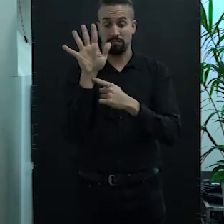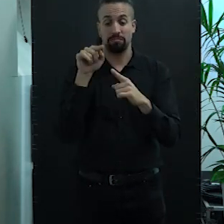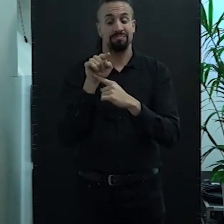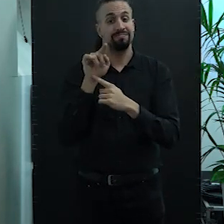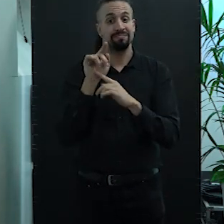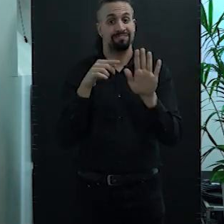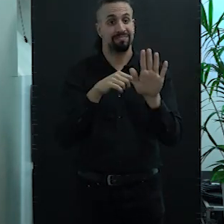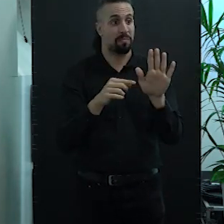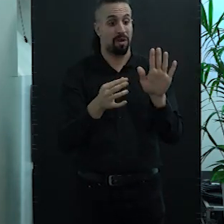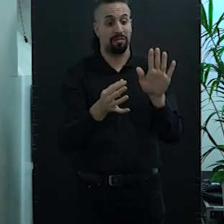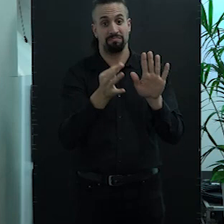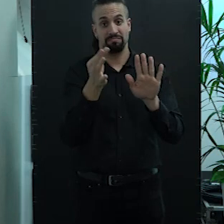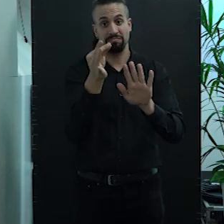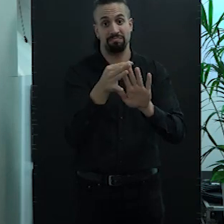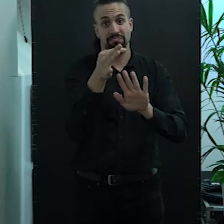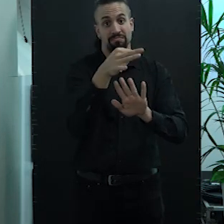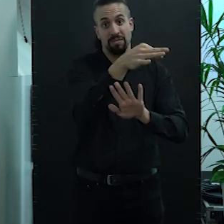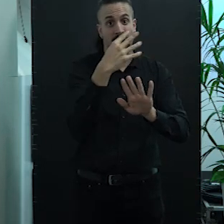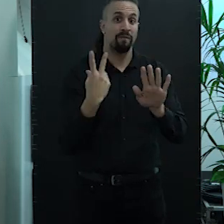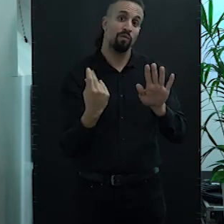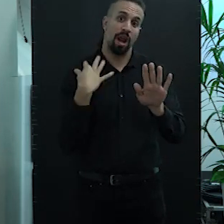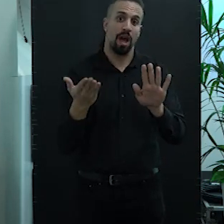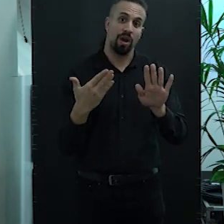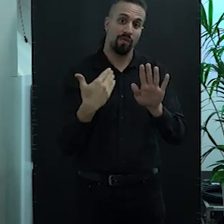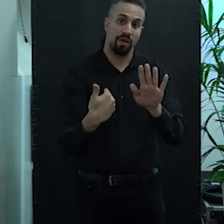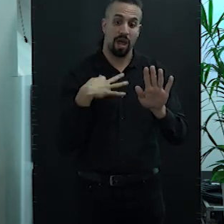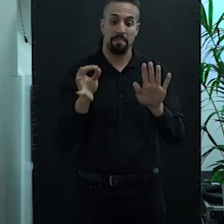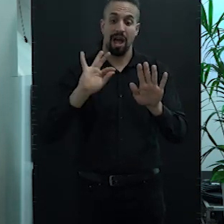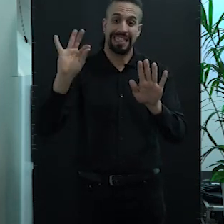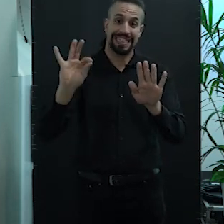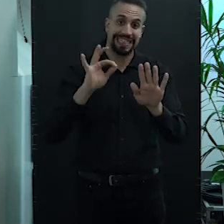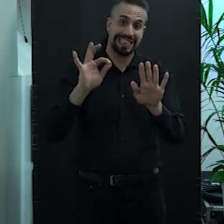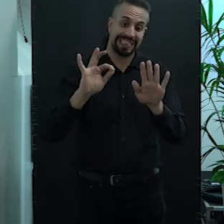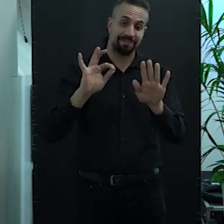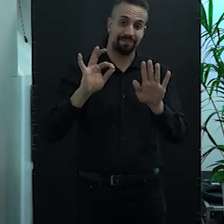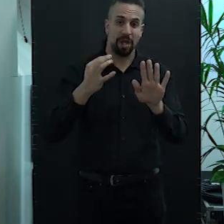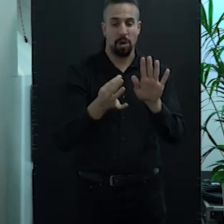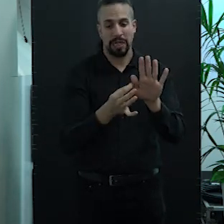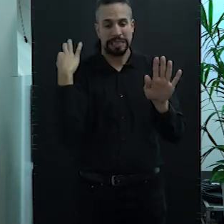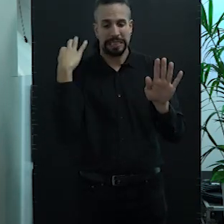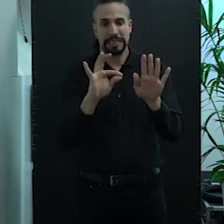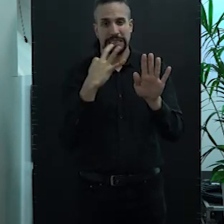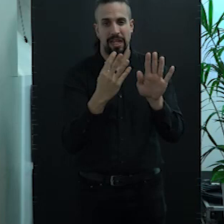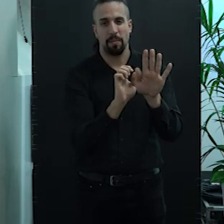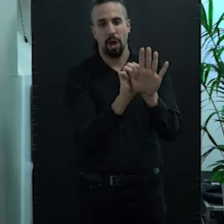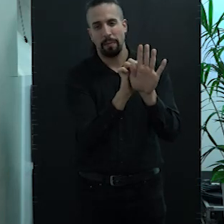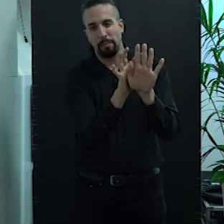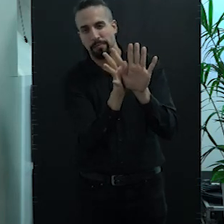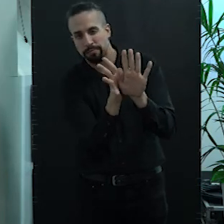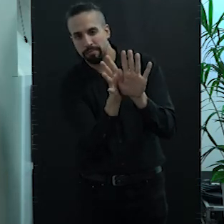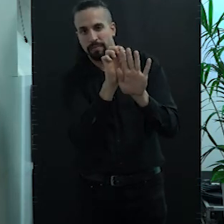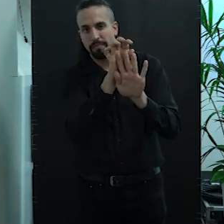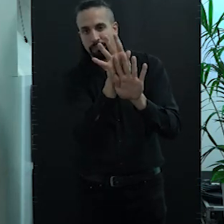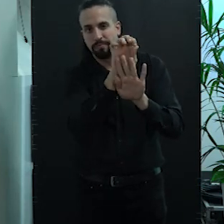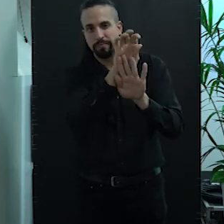las orillas y con una aguja se van sacando como hilitos eso que ven ahí que